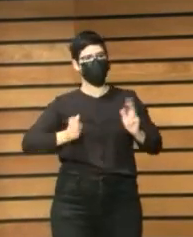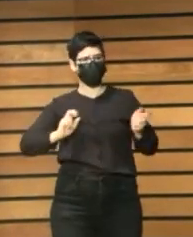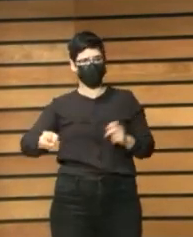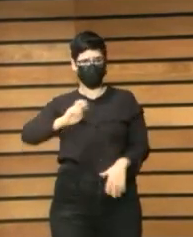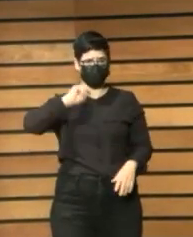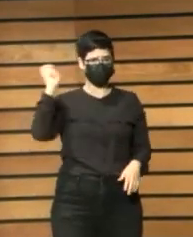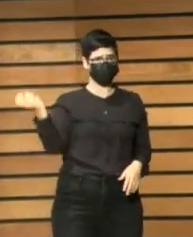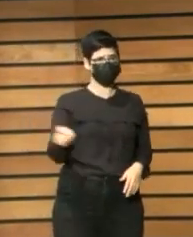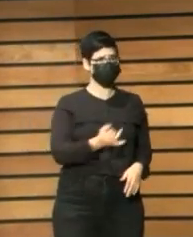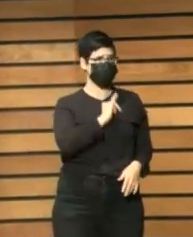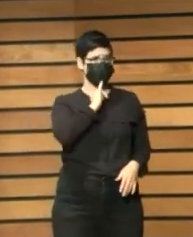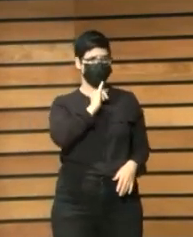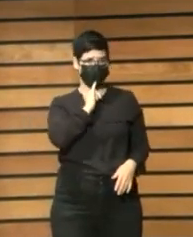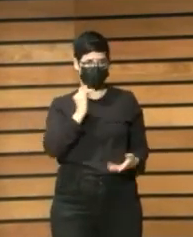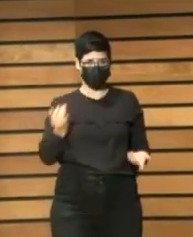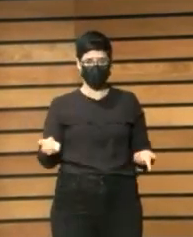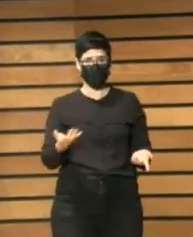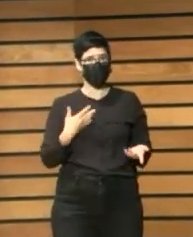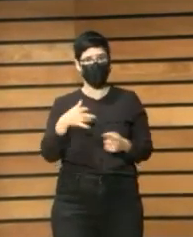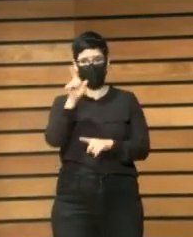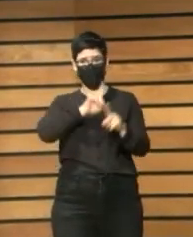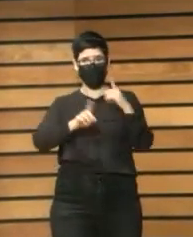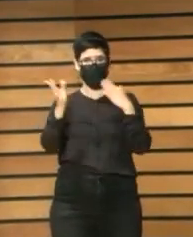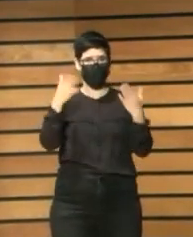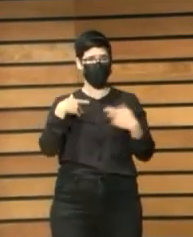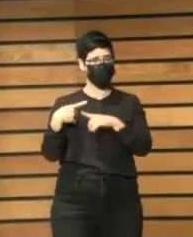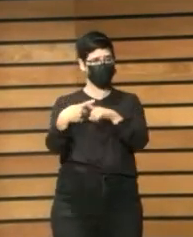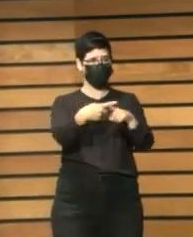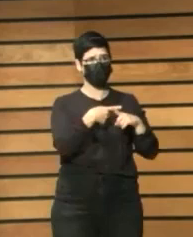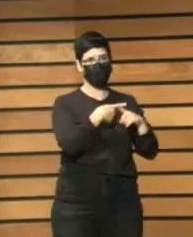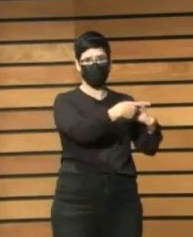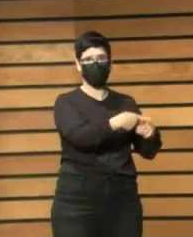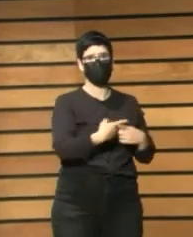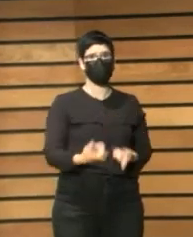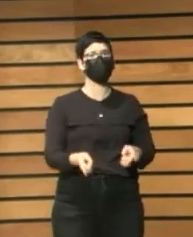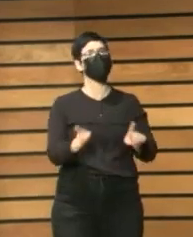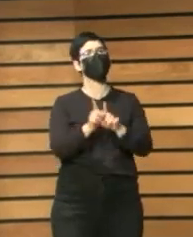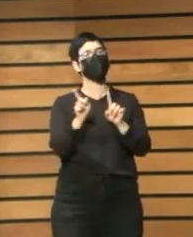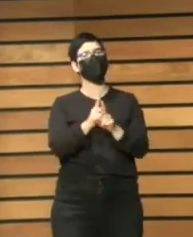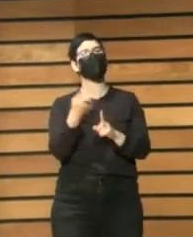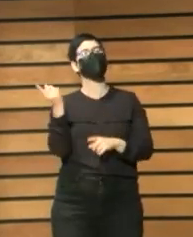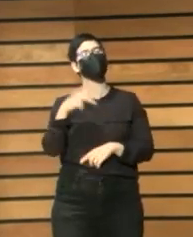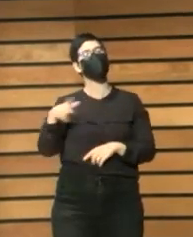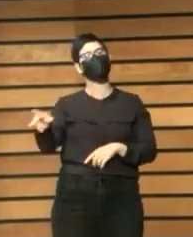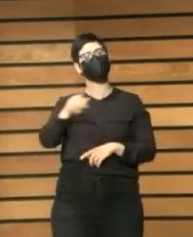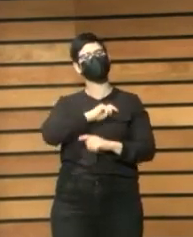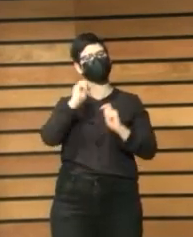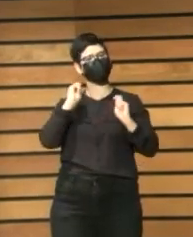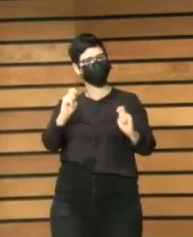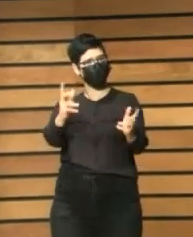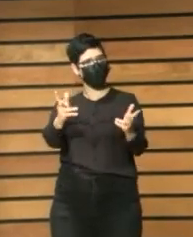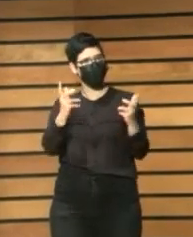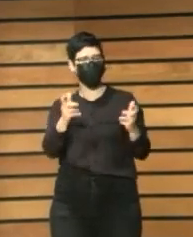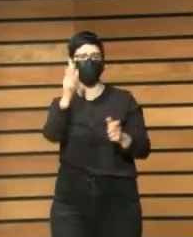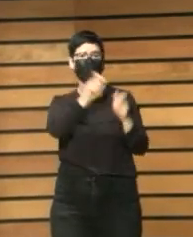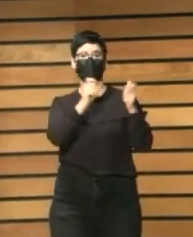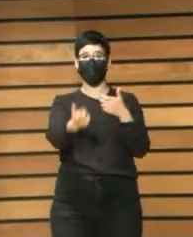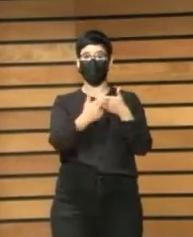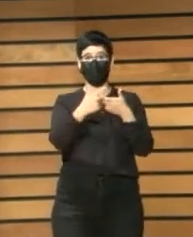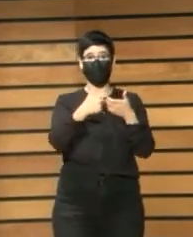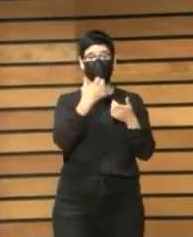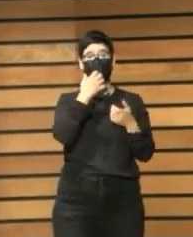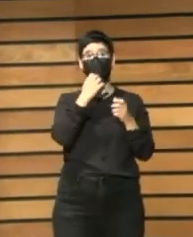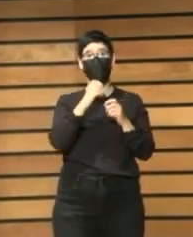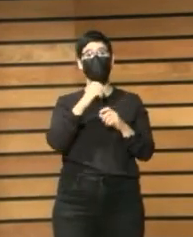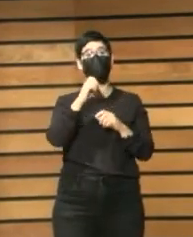de las cuestiones que podemos aprender son las recompensas, recompensas a los participantes. Los foros de Laura Gallego